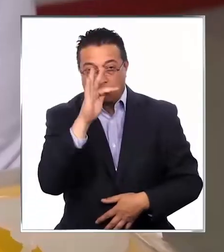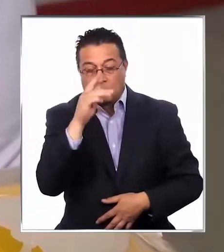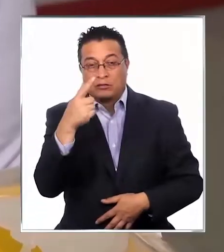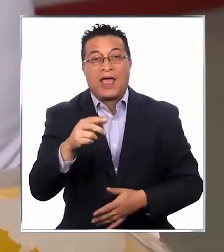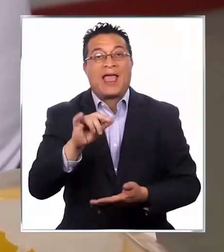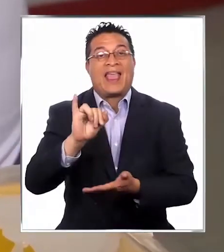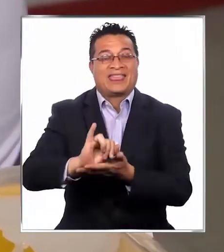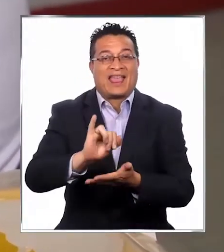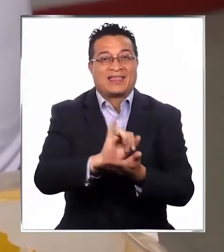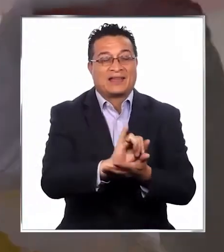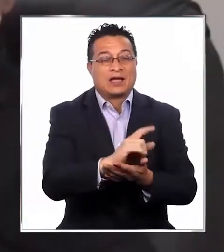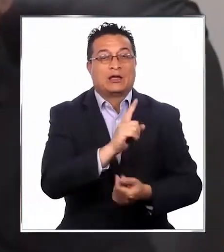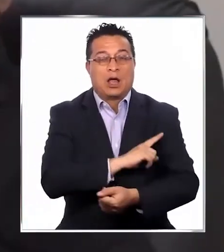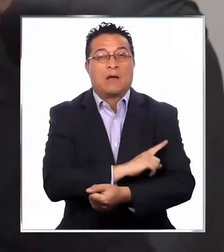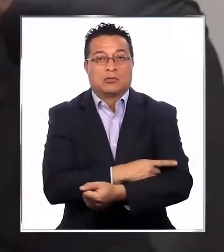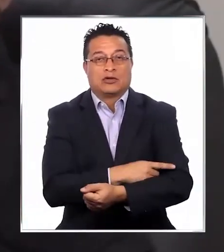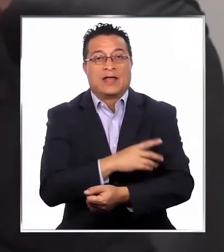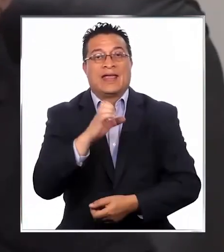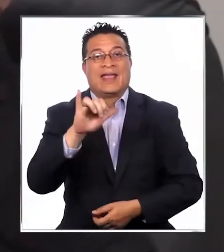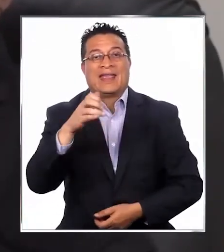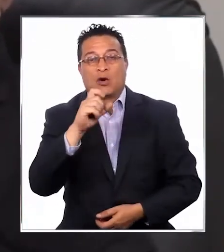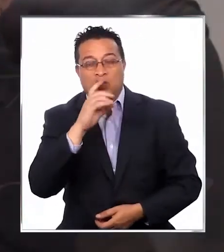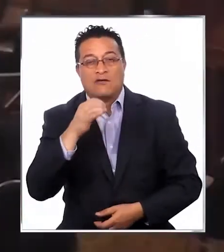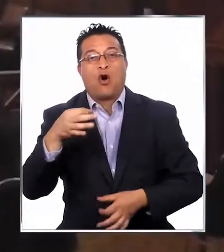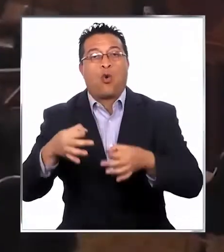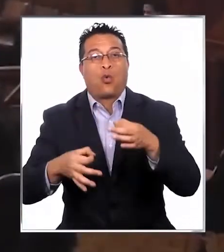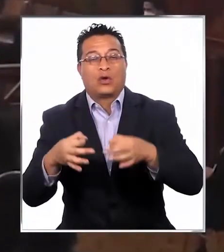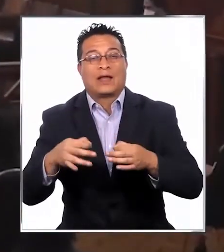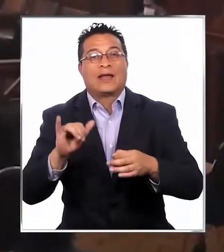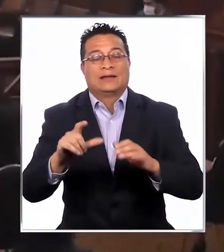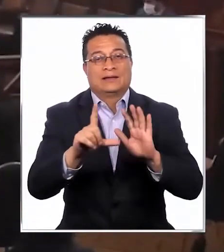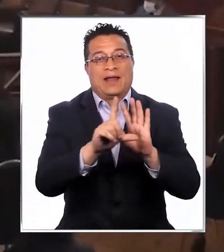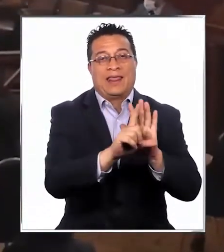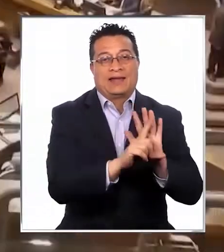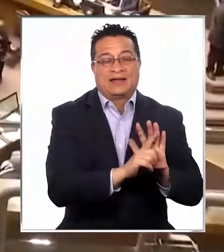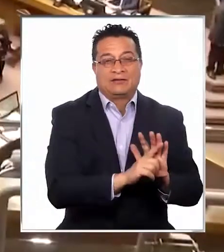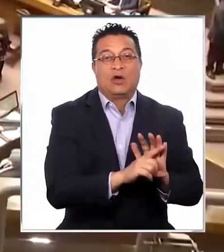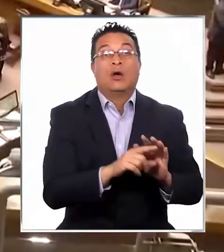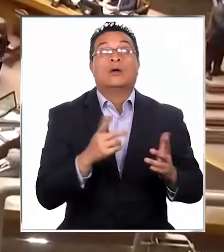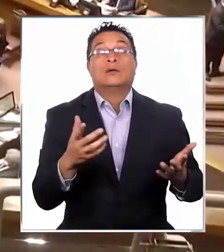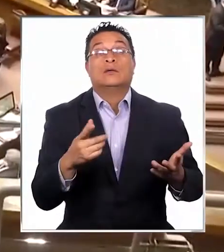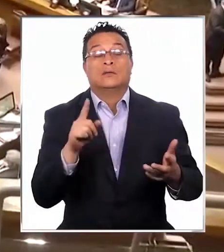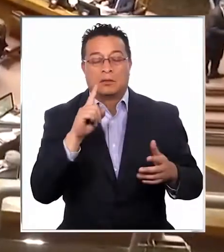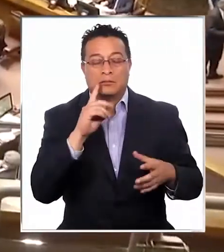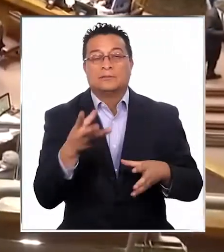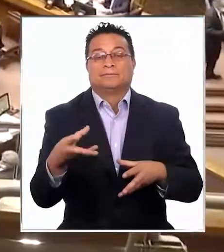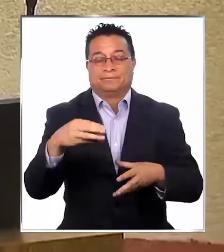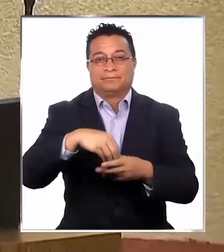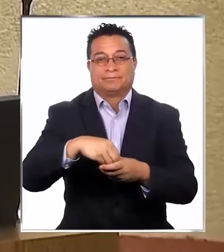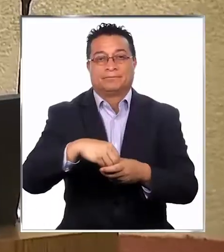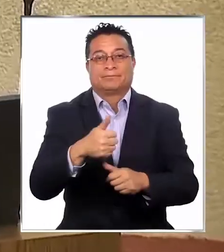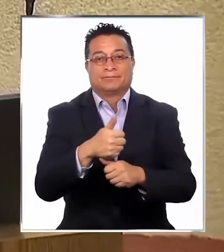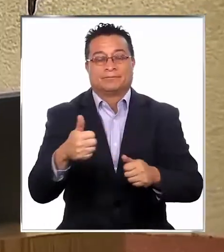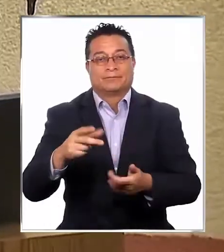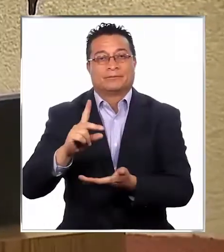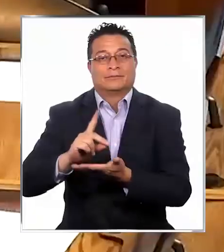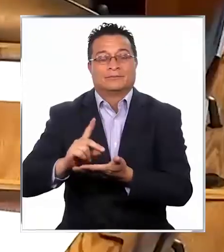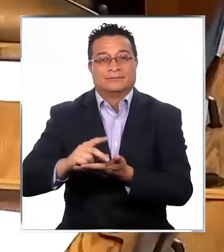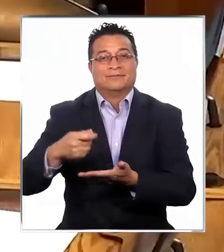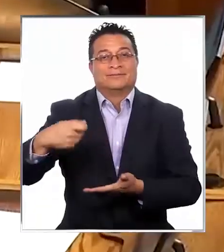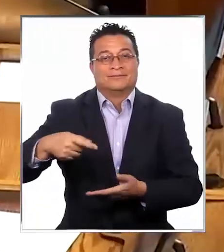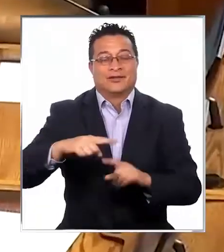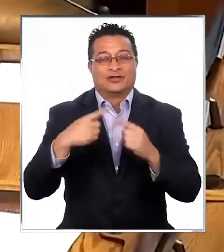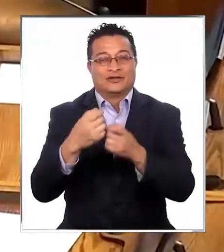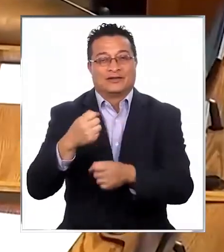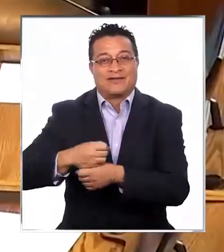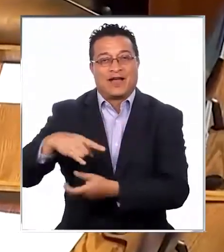funcionarios de las intendencias y de los poderes ejecutivo, judicial y legislativo. Es decir, incluye también a los parlamentarios y a